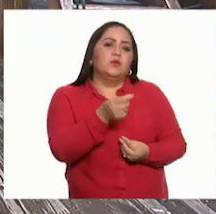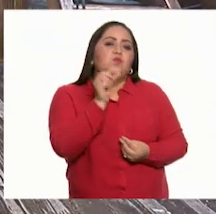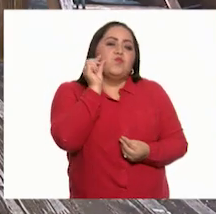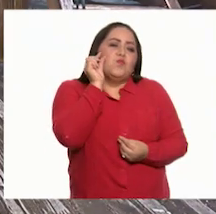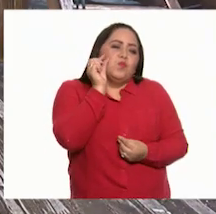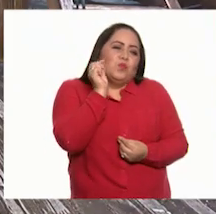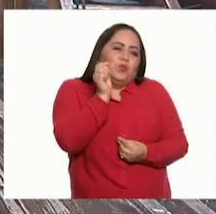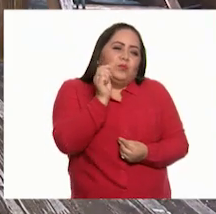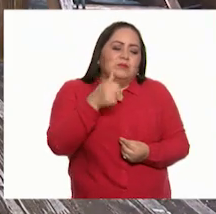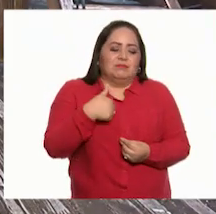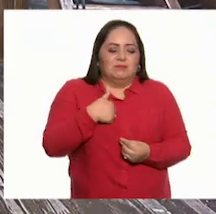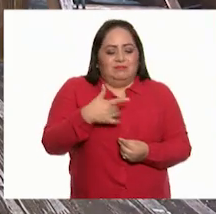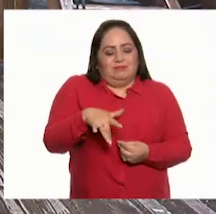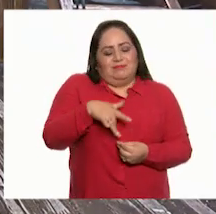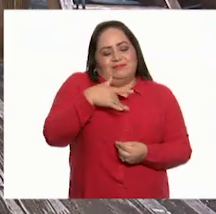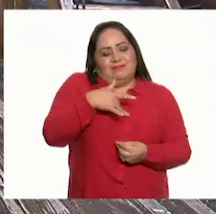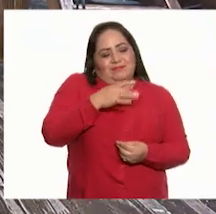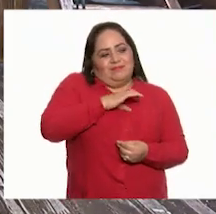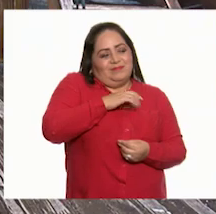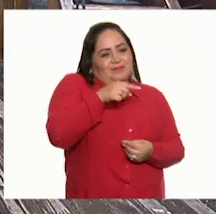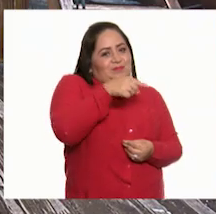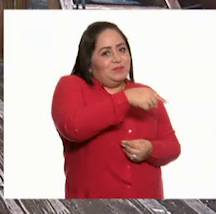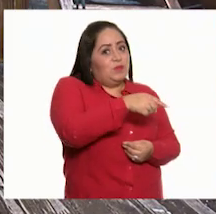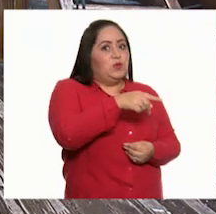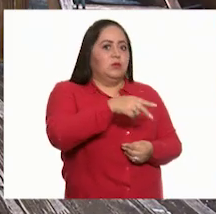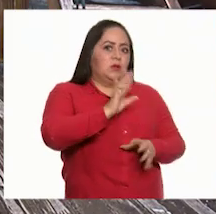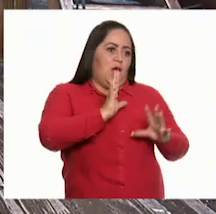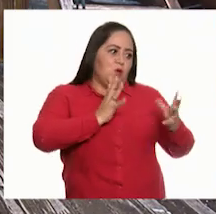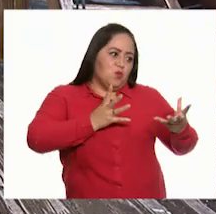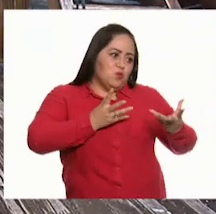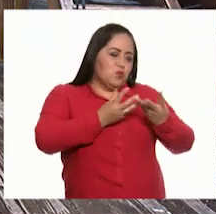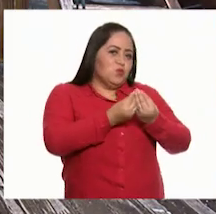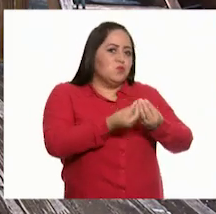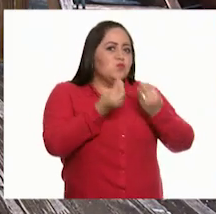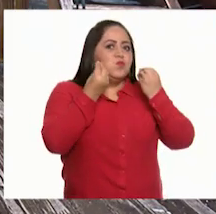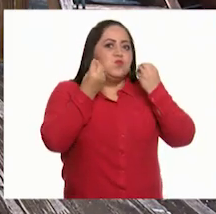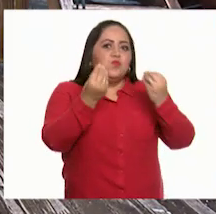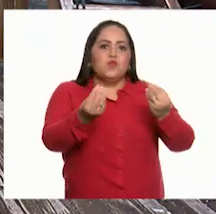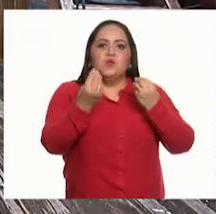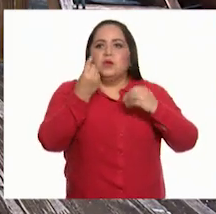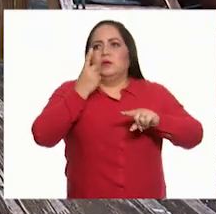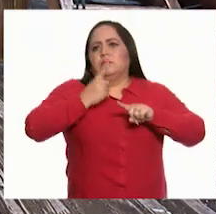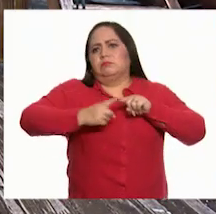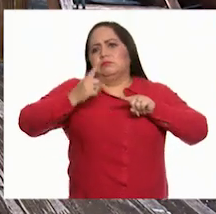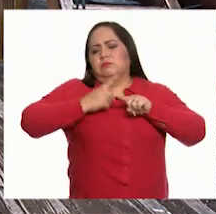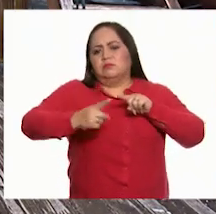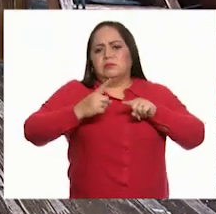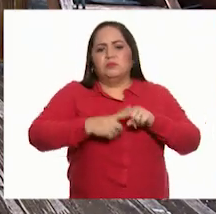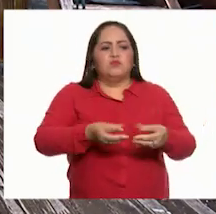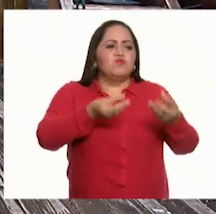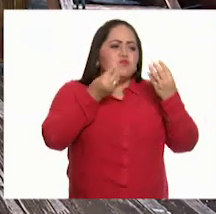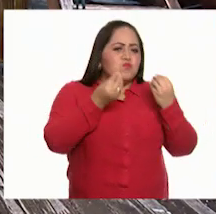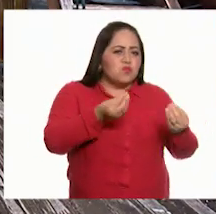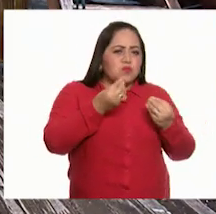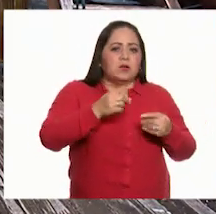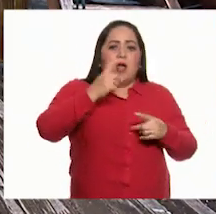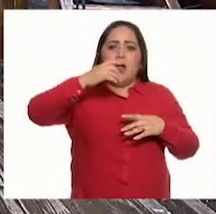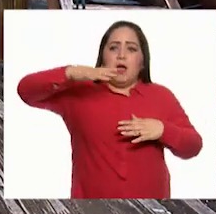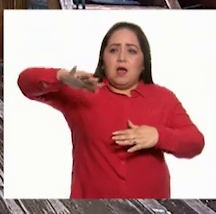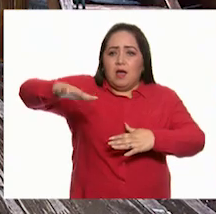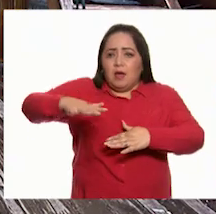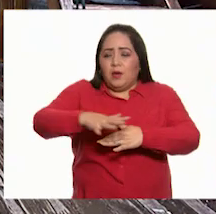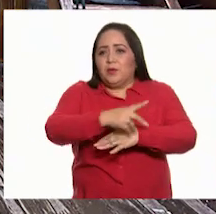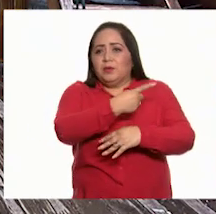lo mucho que siento por ti. Hemos pasado juntos muchas travesías, muchos océanos,